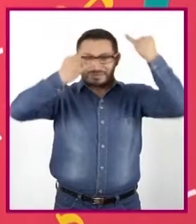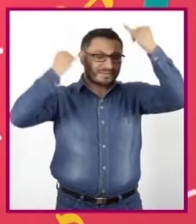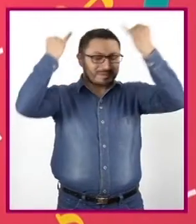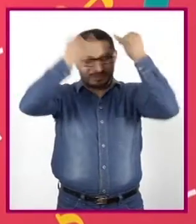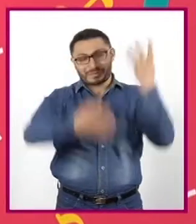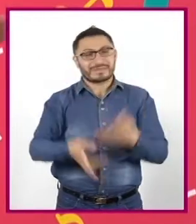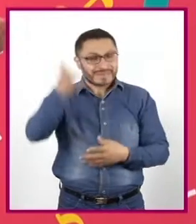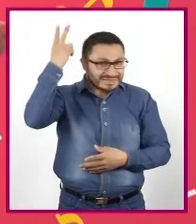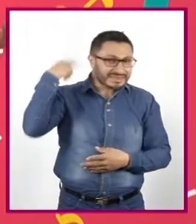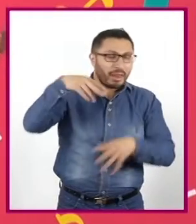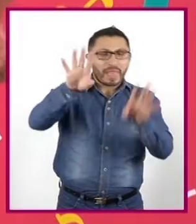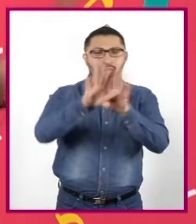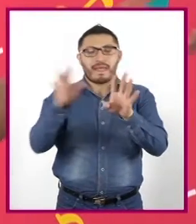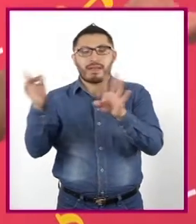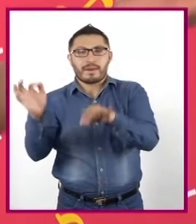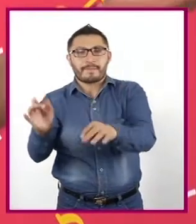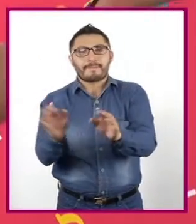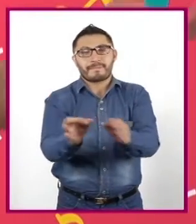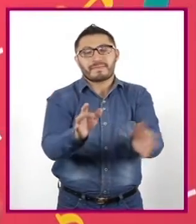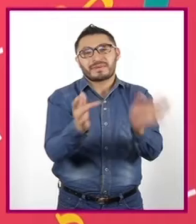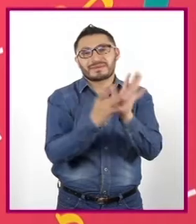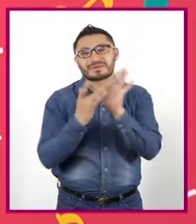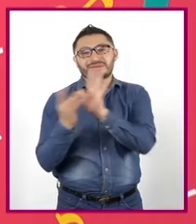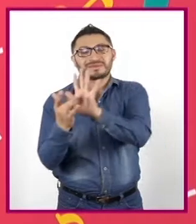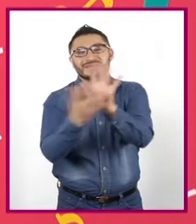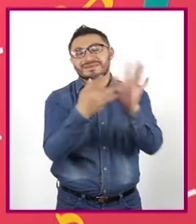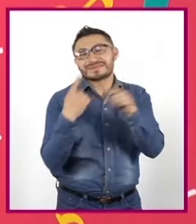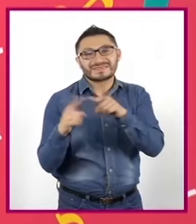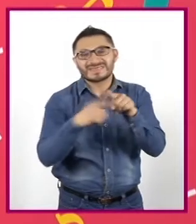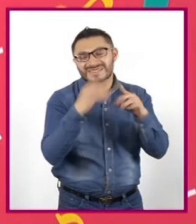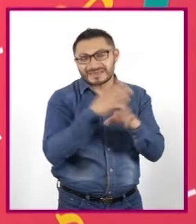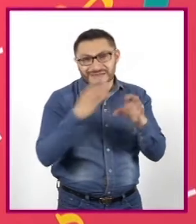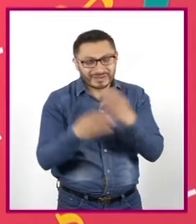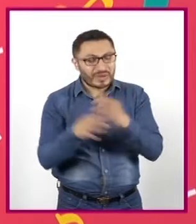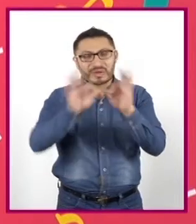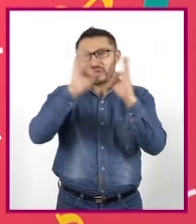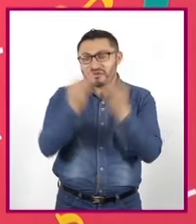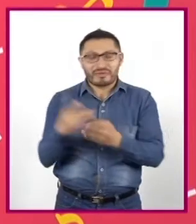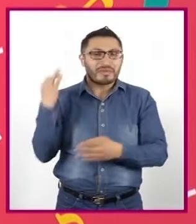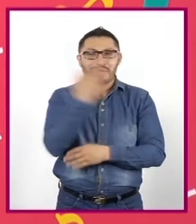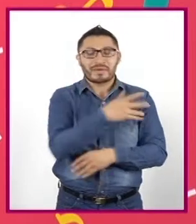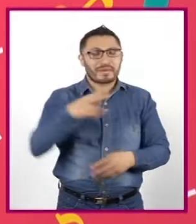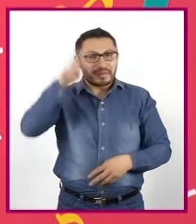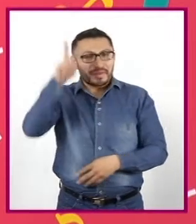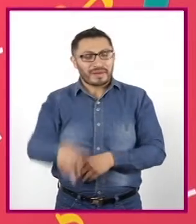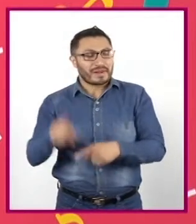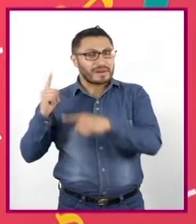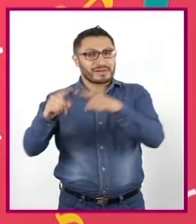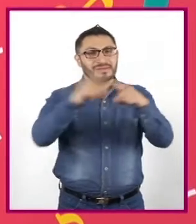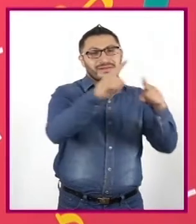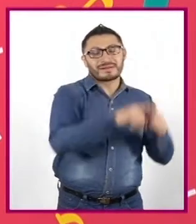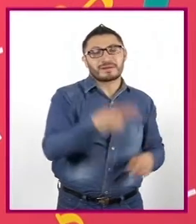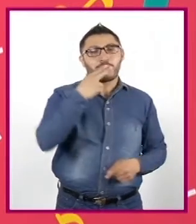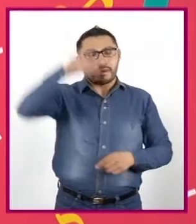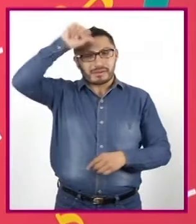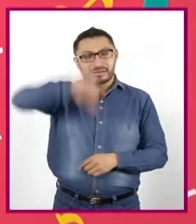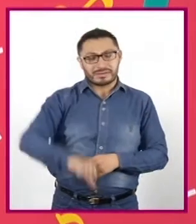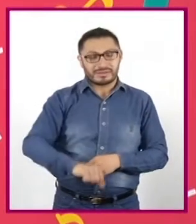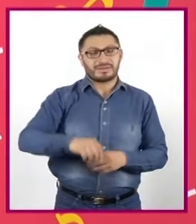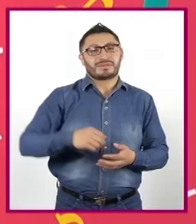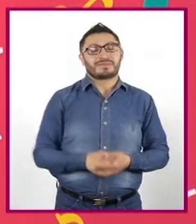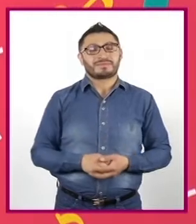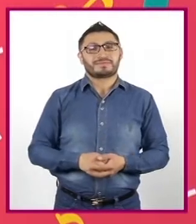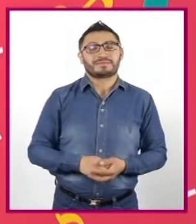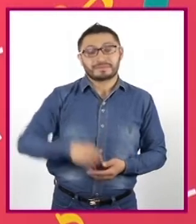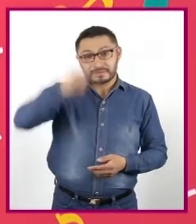lleno de texturas, colores, sabores y realidades que utilizaremos para concretar la historia de nuestro personaje que vamos